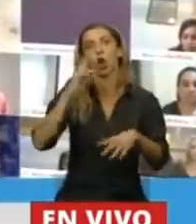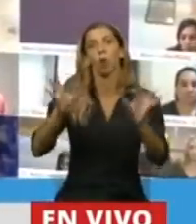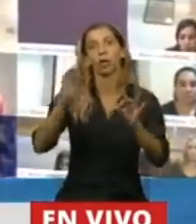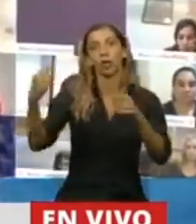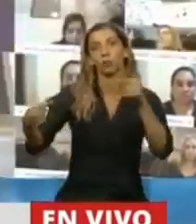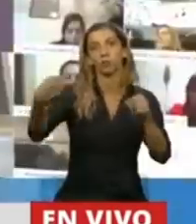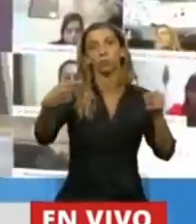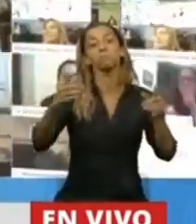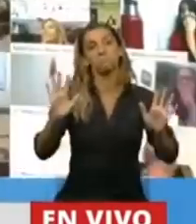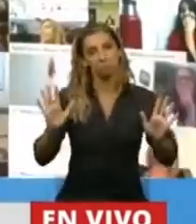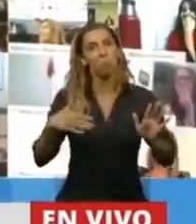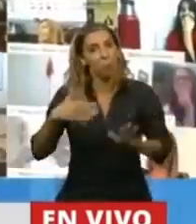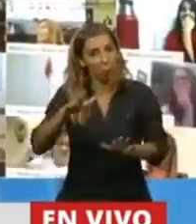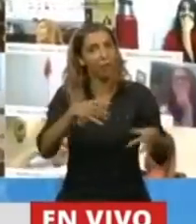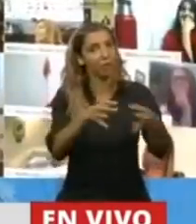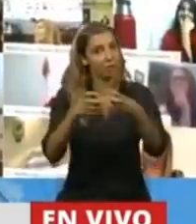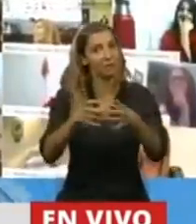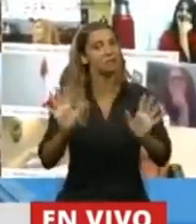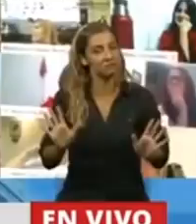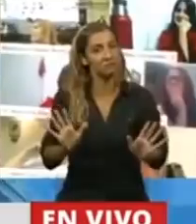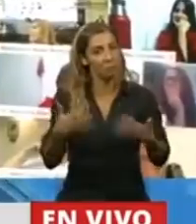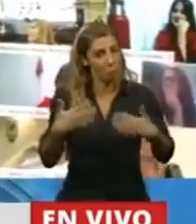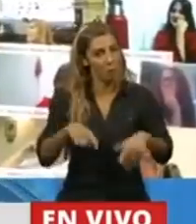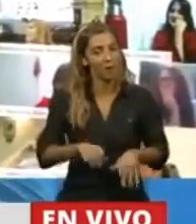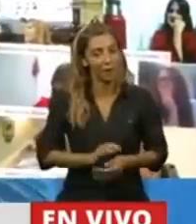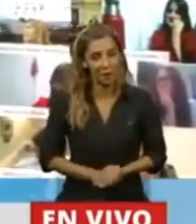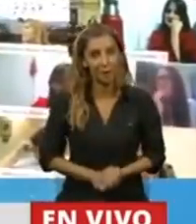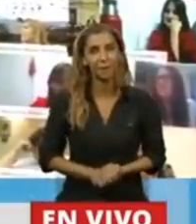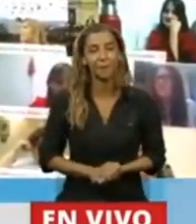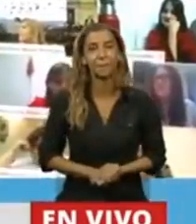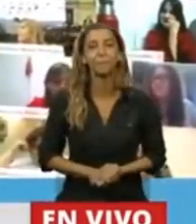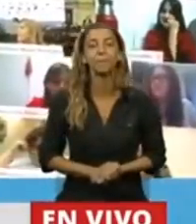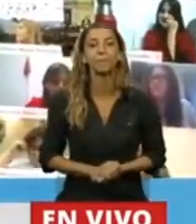creo que...